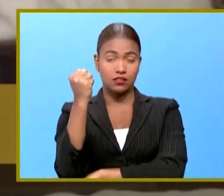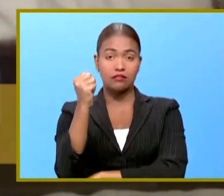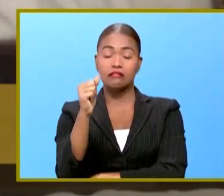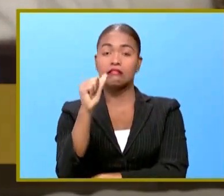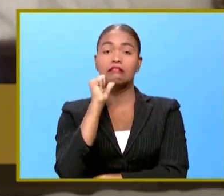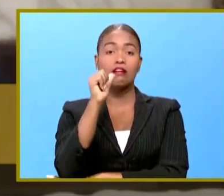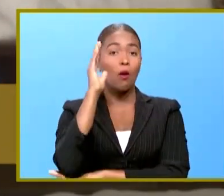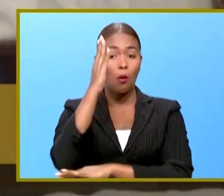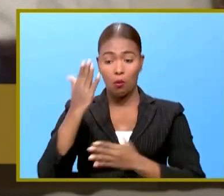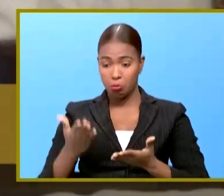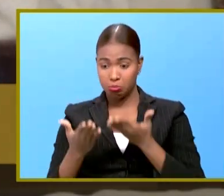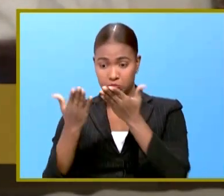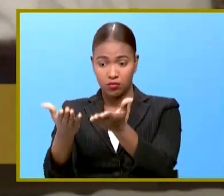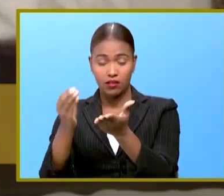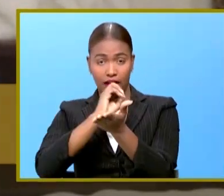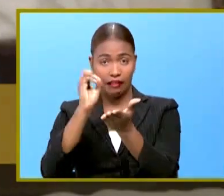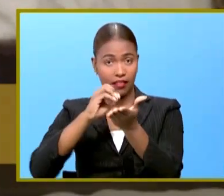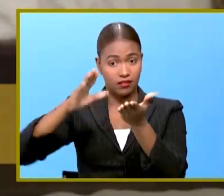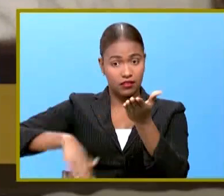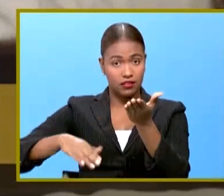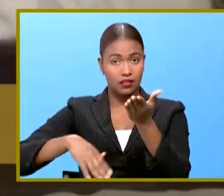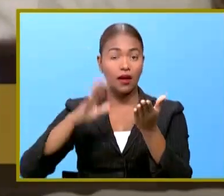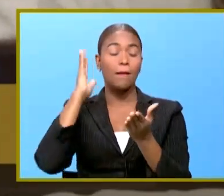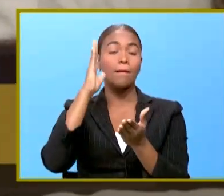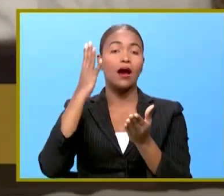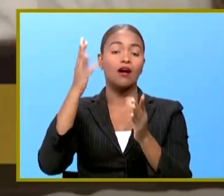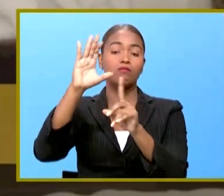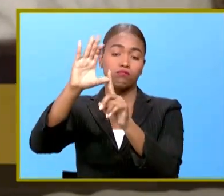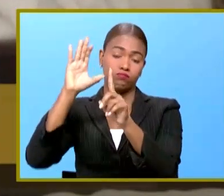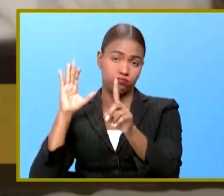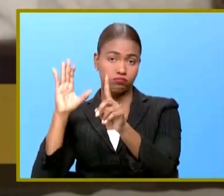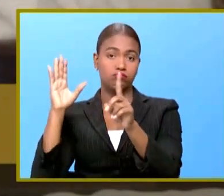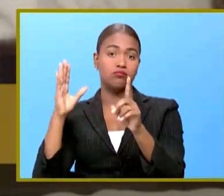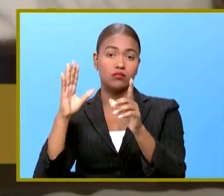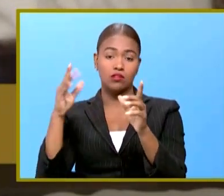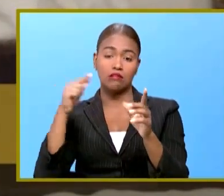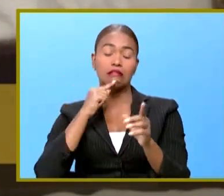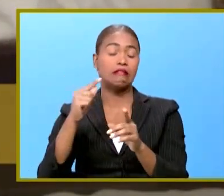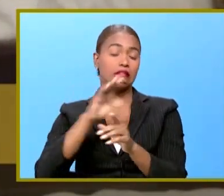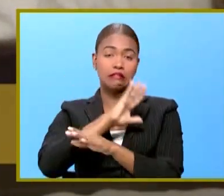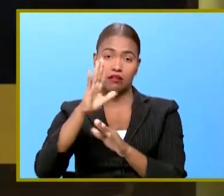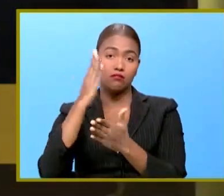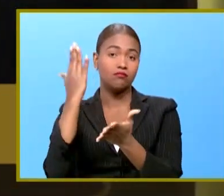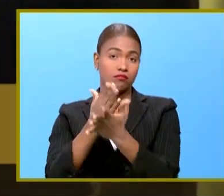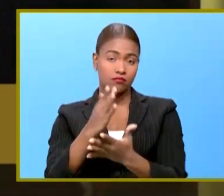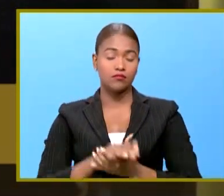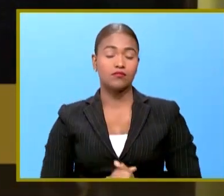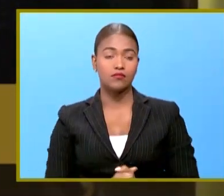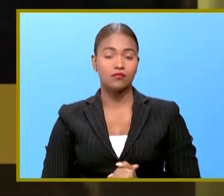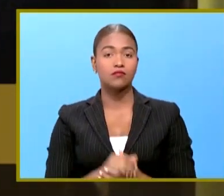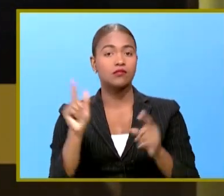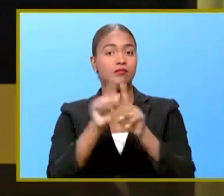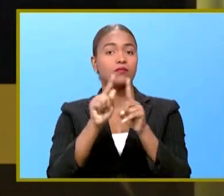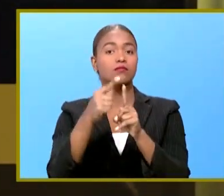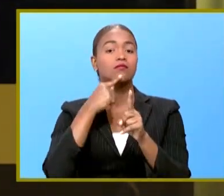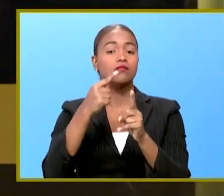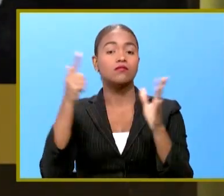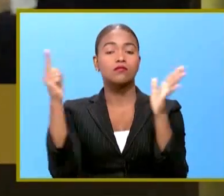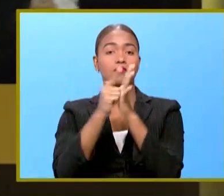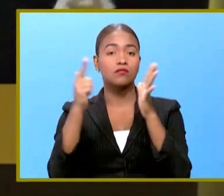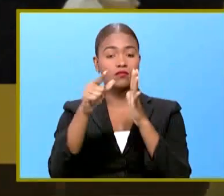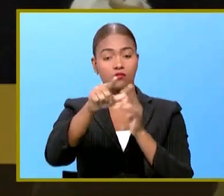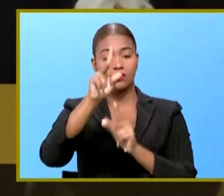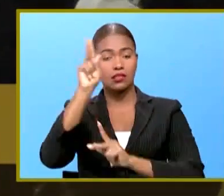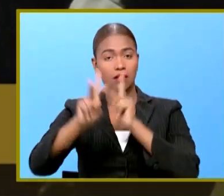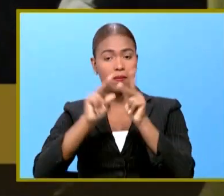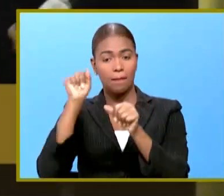no entrega la declaración jurada de bienes, entonces estará destituido ya de manera definitiva. Dijo además que está prohibido que los